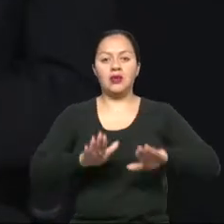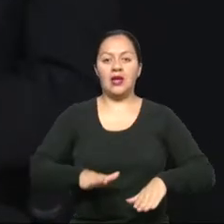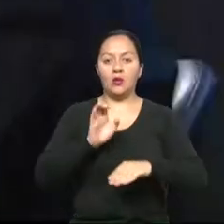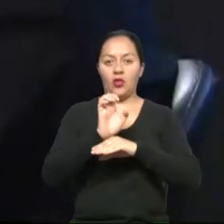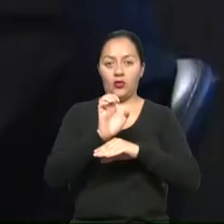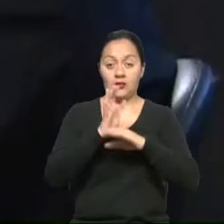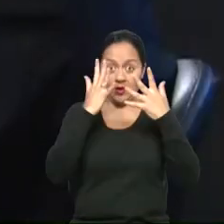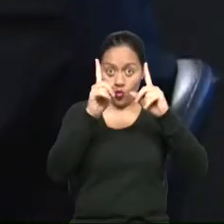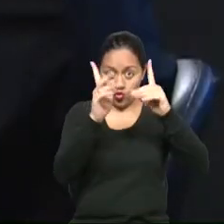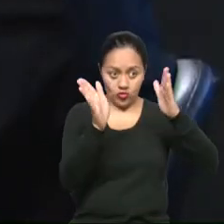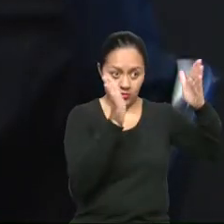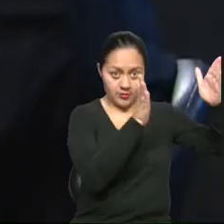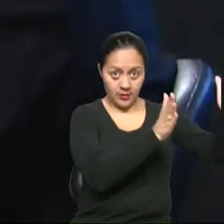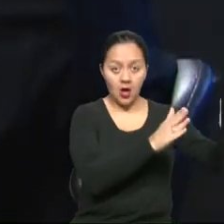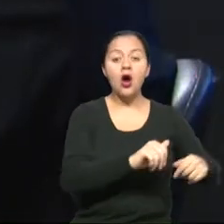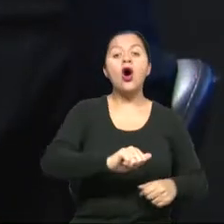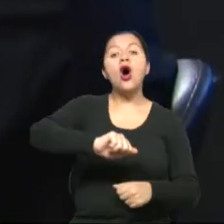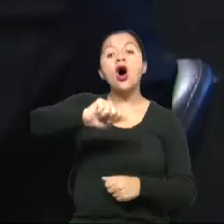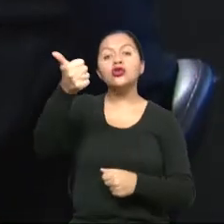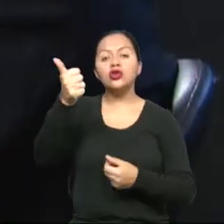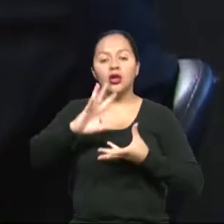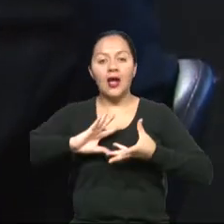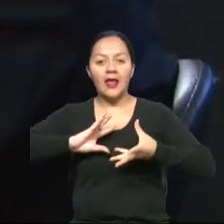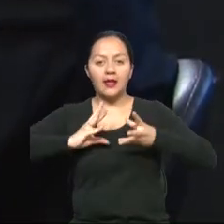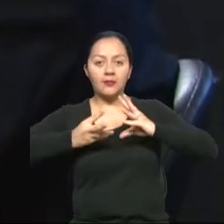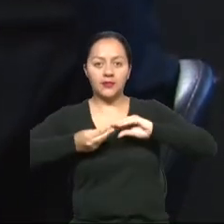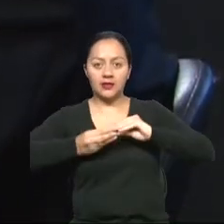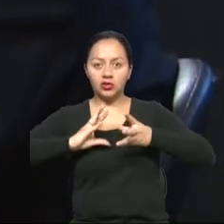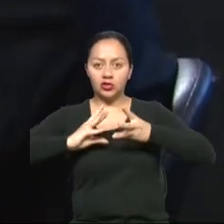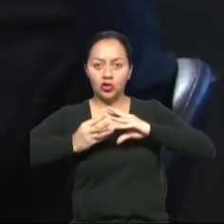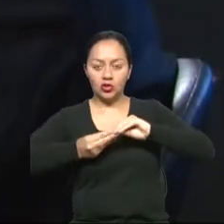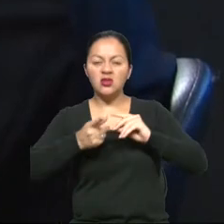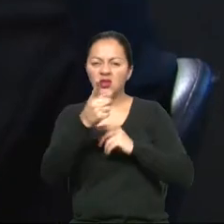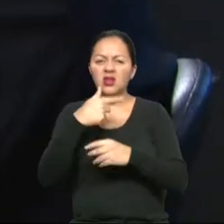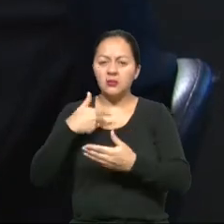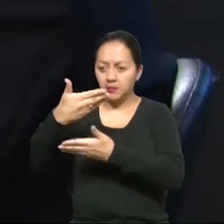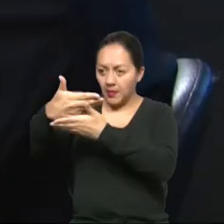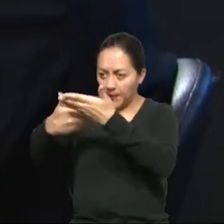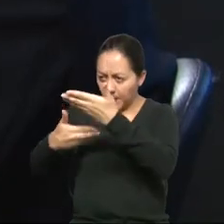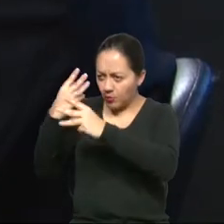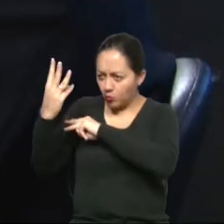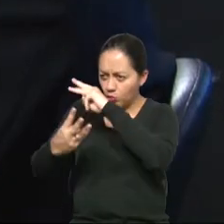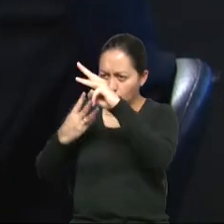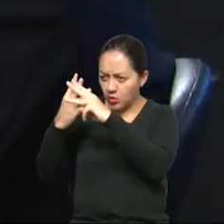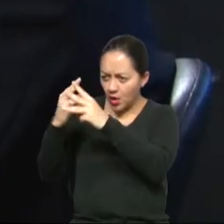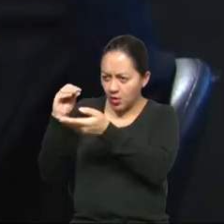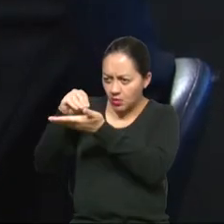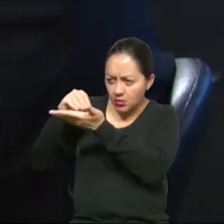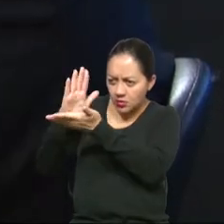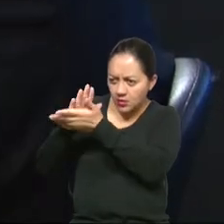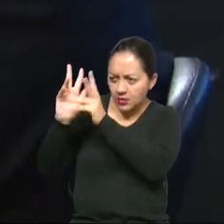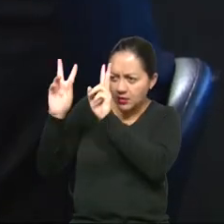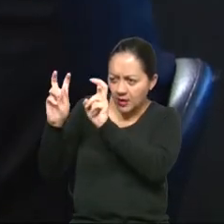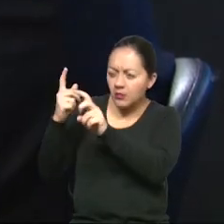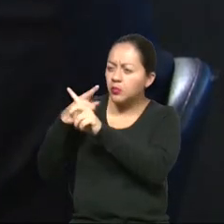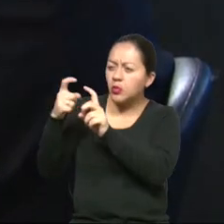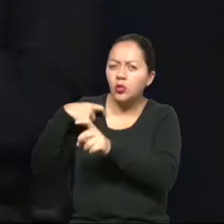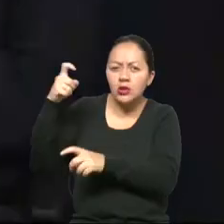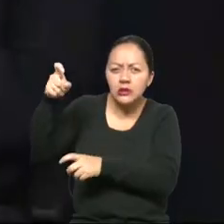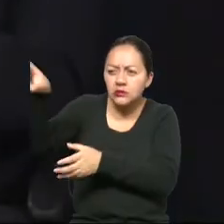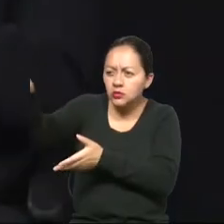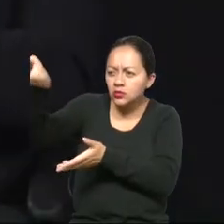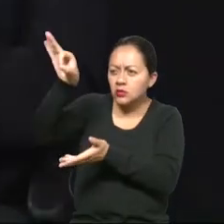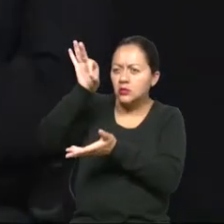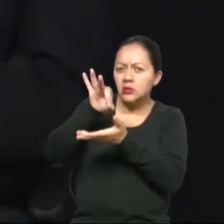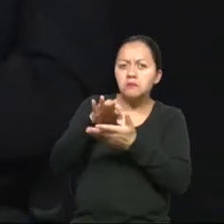adaptada es en la cual yo miro cuáles son los documentos de estudio que existe a nivel mundial sobre el tema y yo digo, vean, esto necesito desarrollar